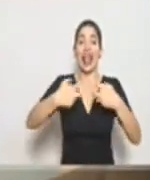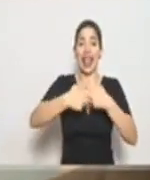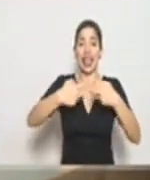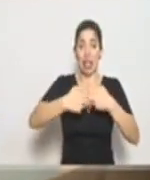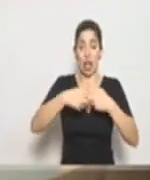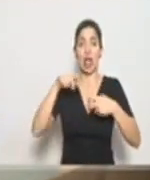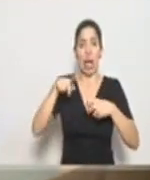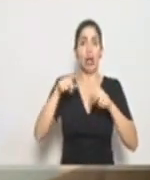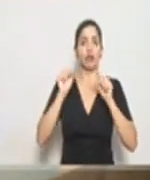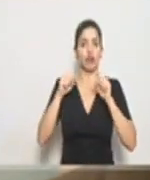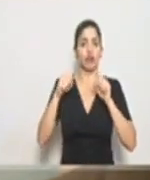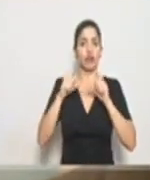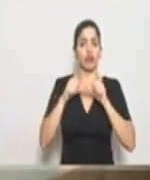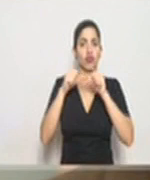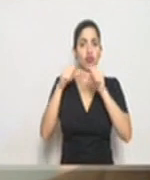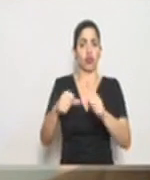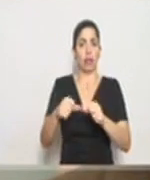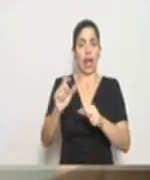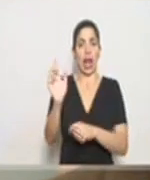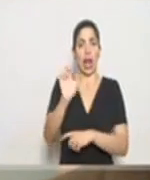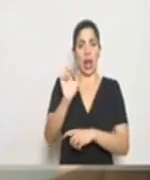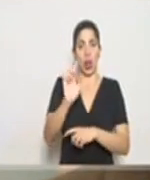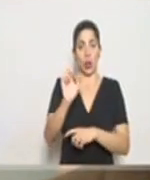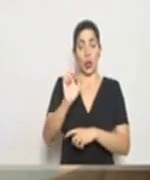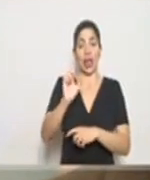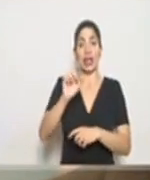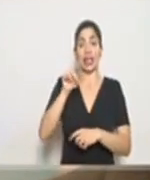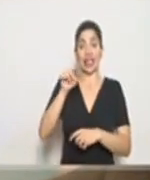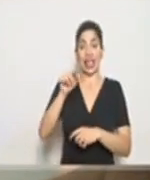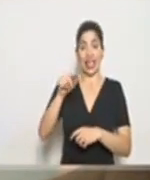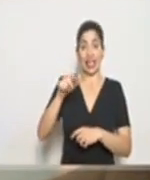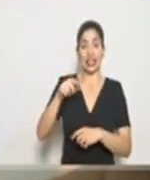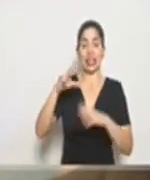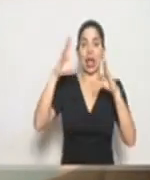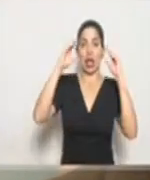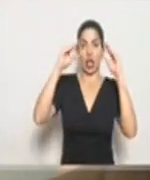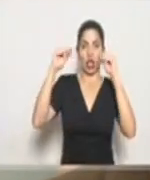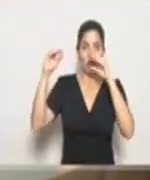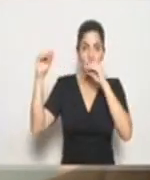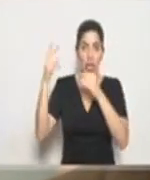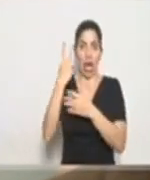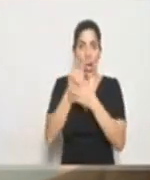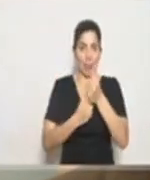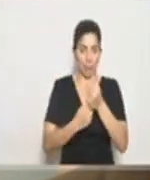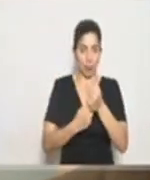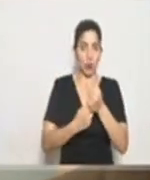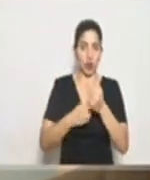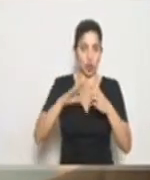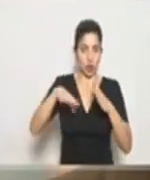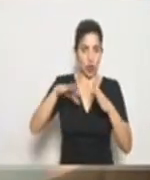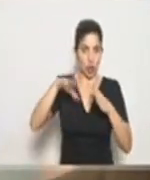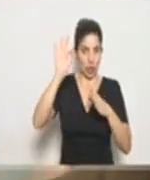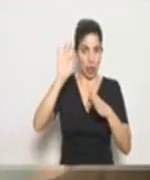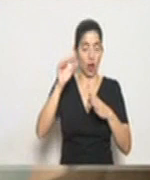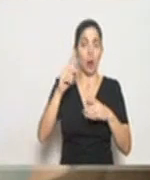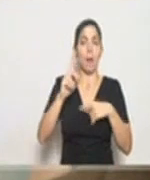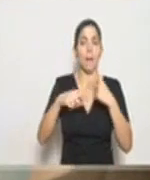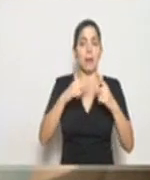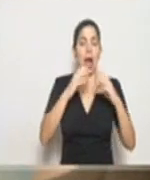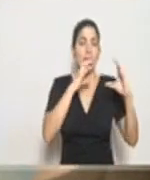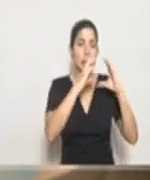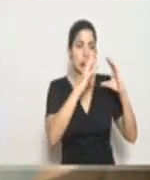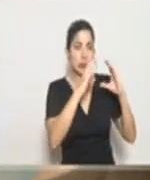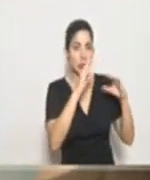esos sí se mantienen. A partir del lunes, los sorteos van a ser en la noche, ambos vamos a tener una comunicación